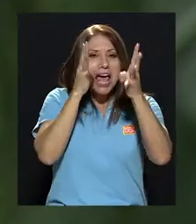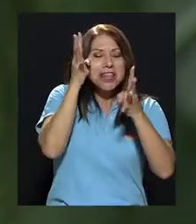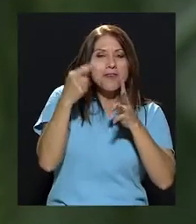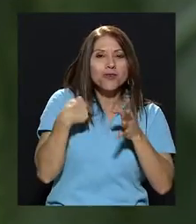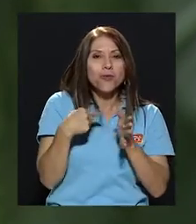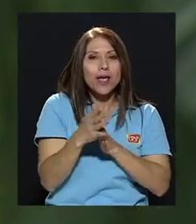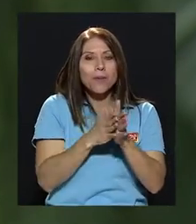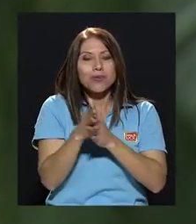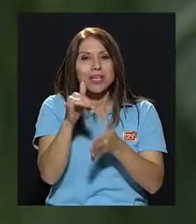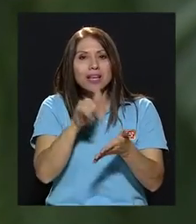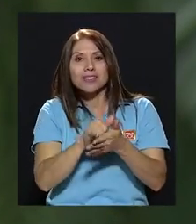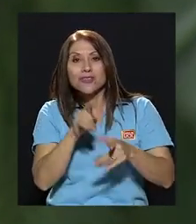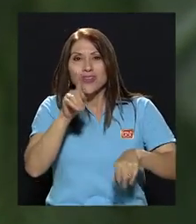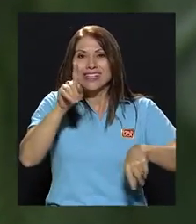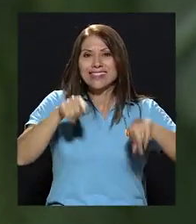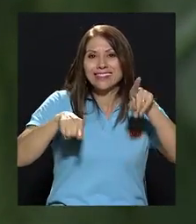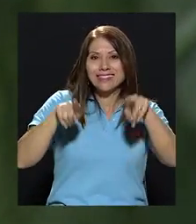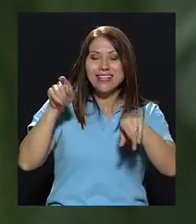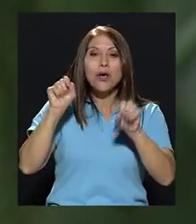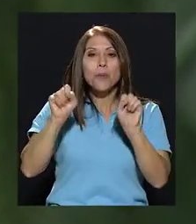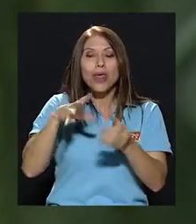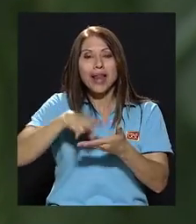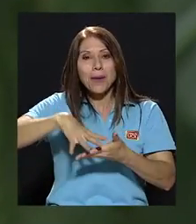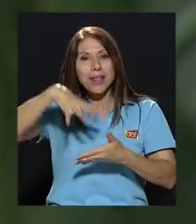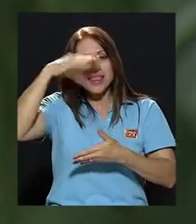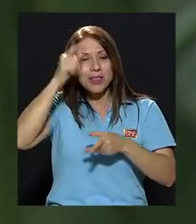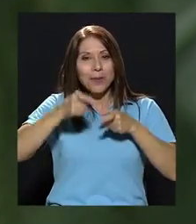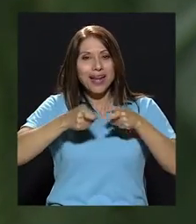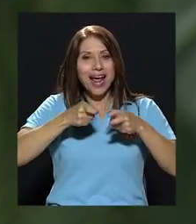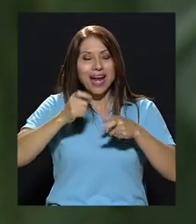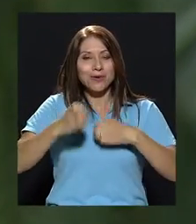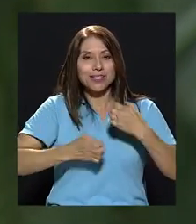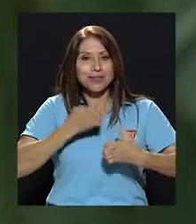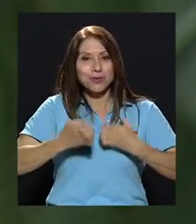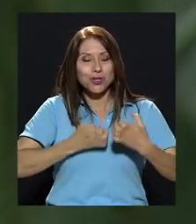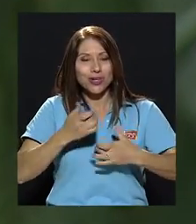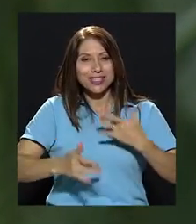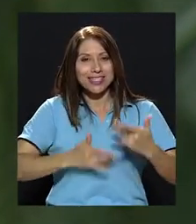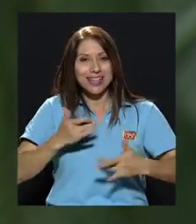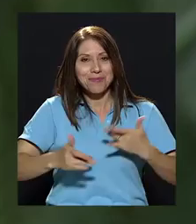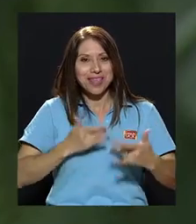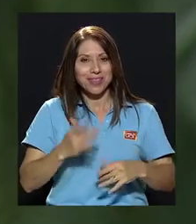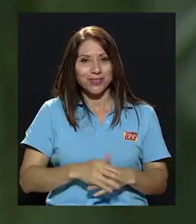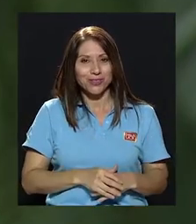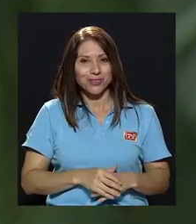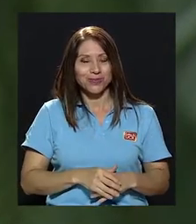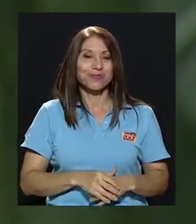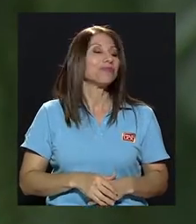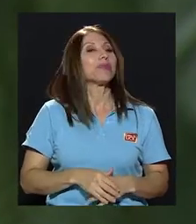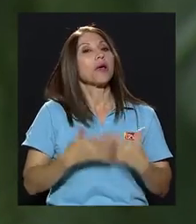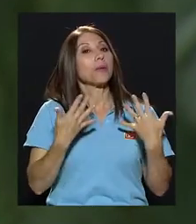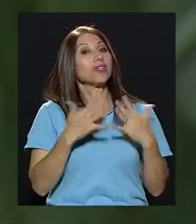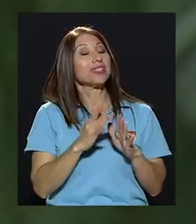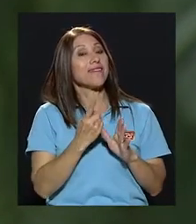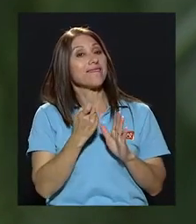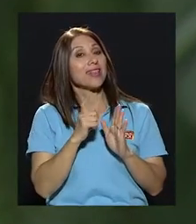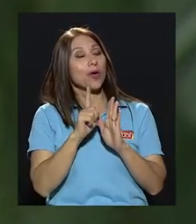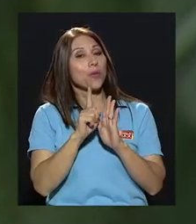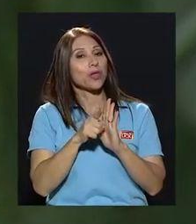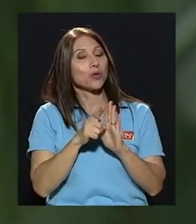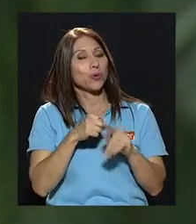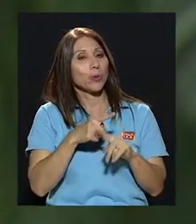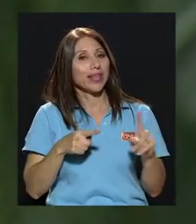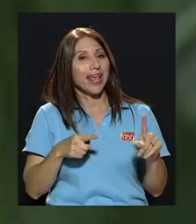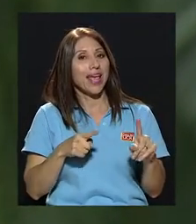eso y poder ir aprendiendo a manejar nuestras emociones y sentimientos. Karina, ya nos queda minuto